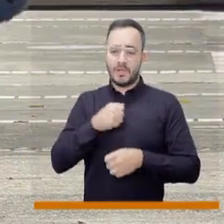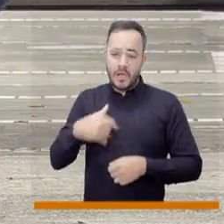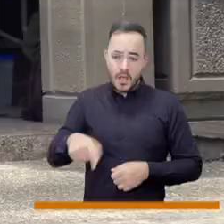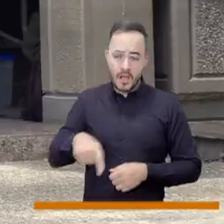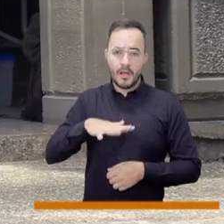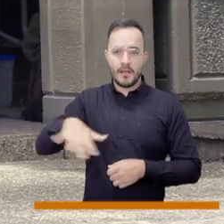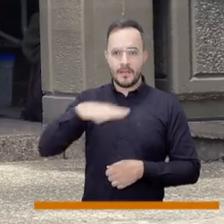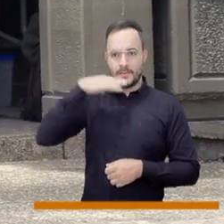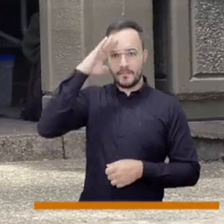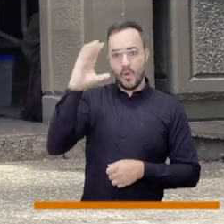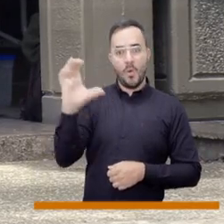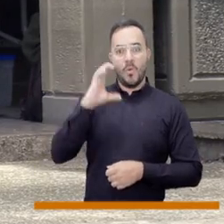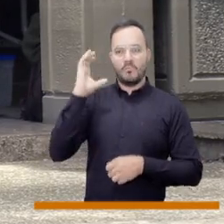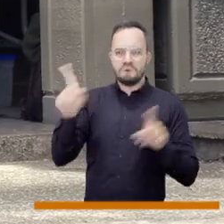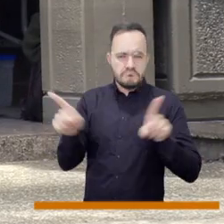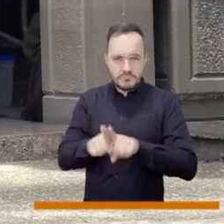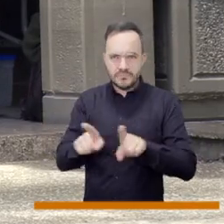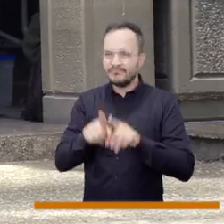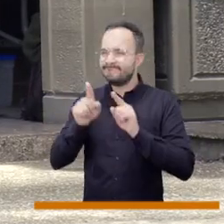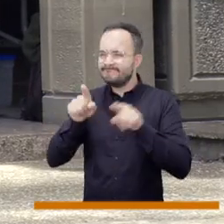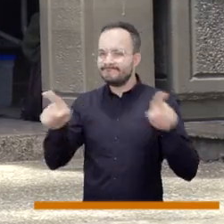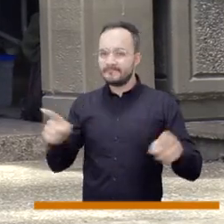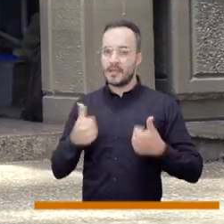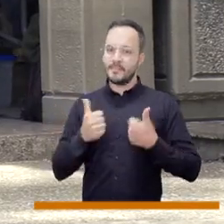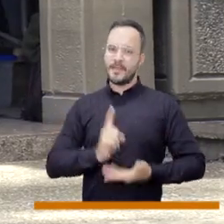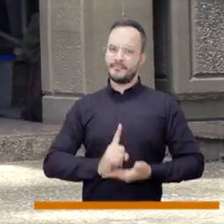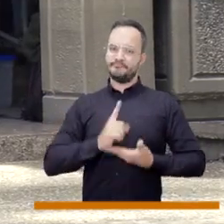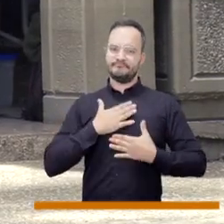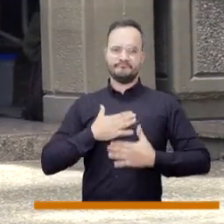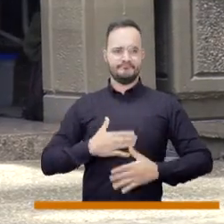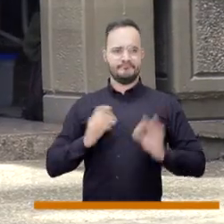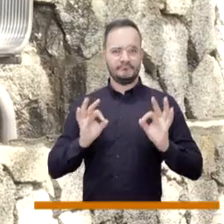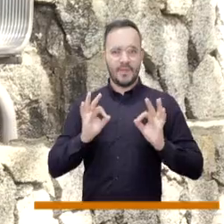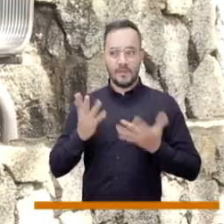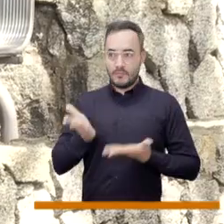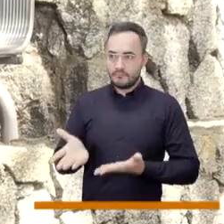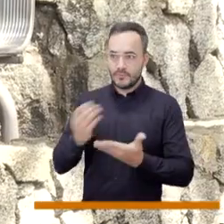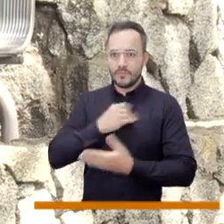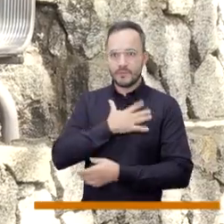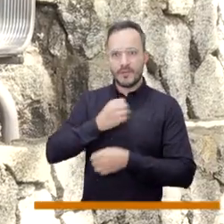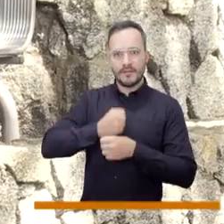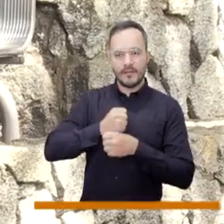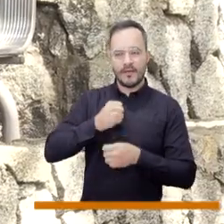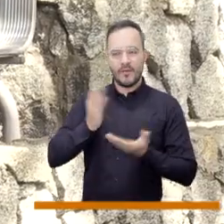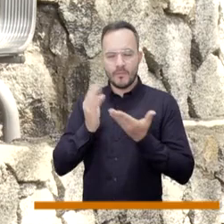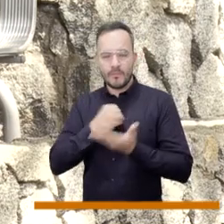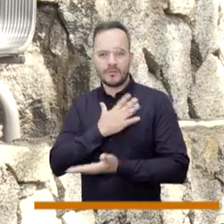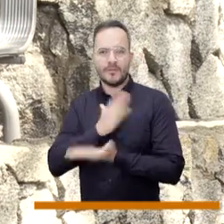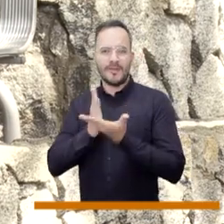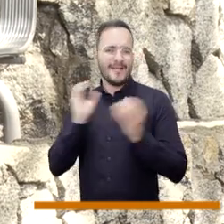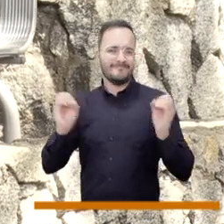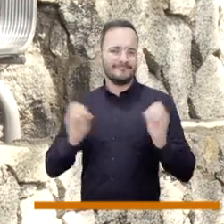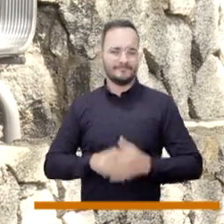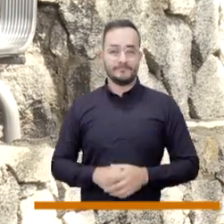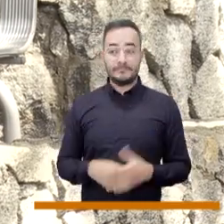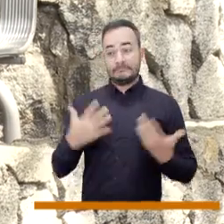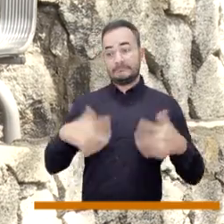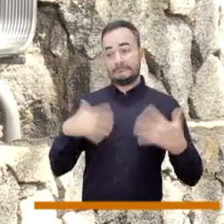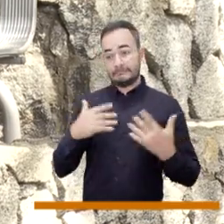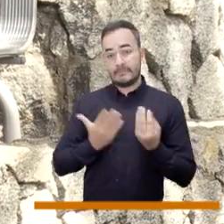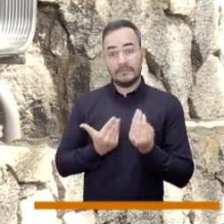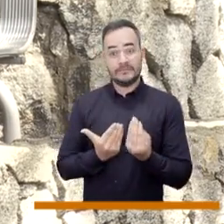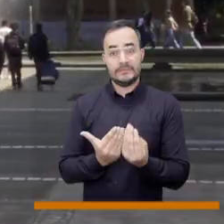laborales dignas ni estar desarrollando su pleno potencial en el mundo académico y laboral. Un desafío para